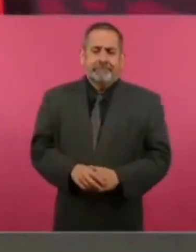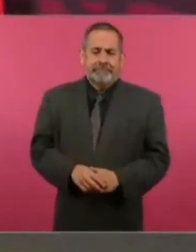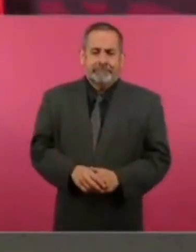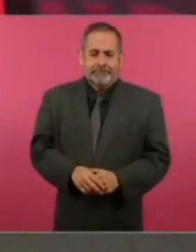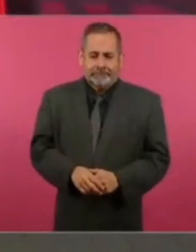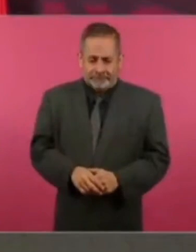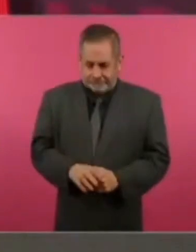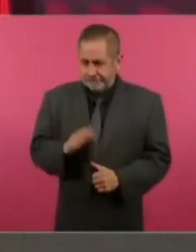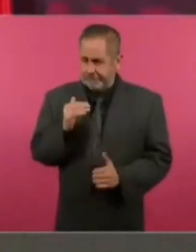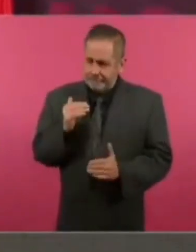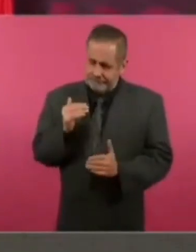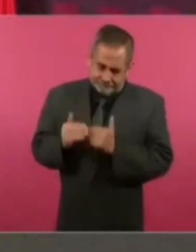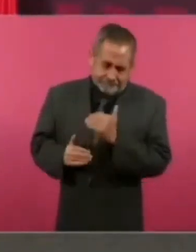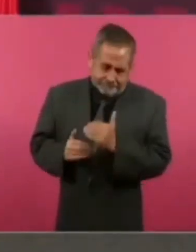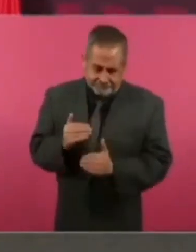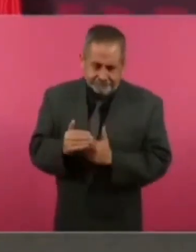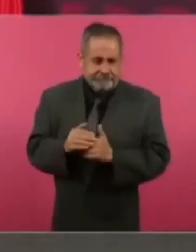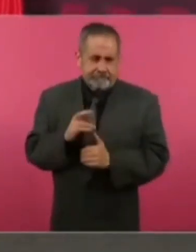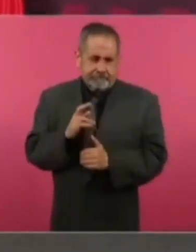Entonces, ya se avanzó, claro.